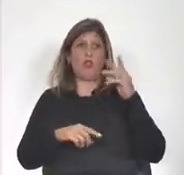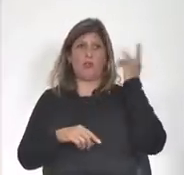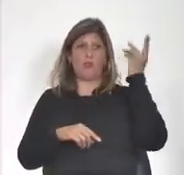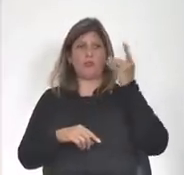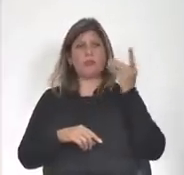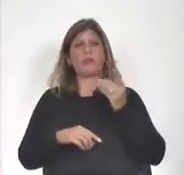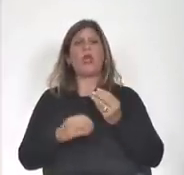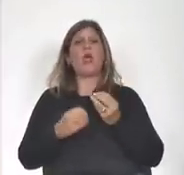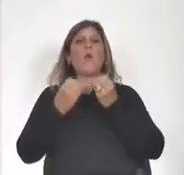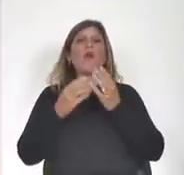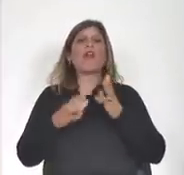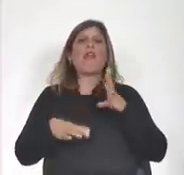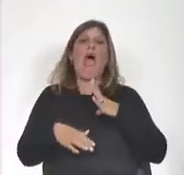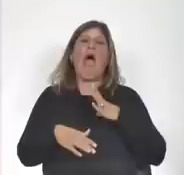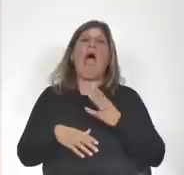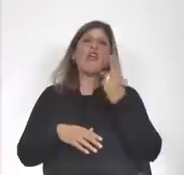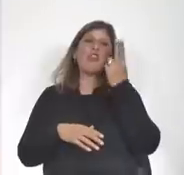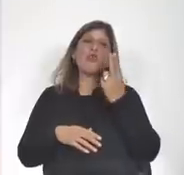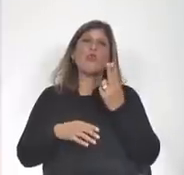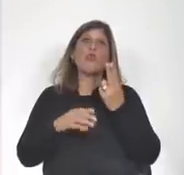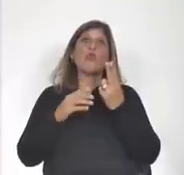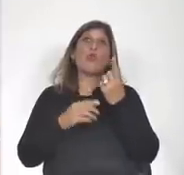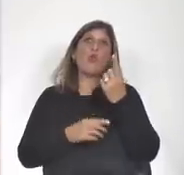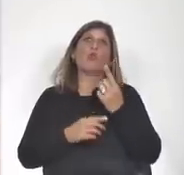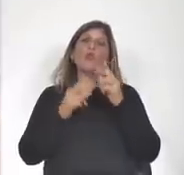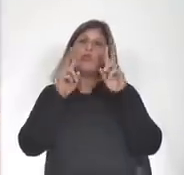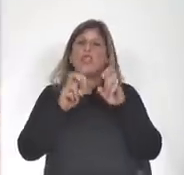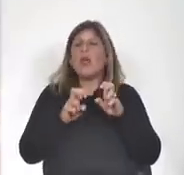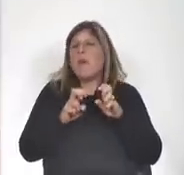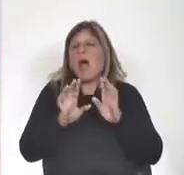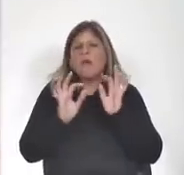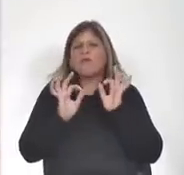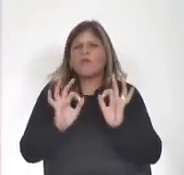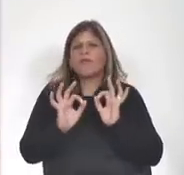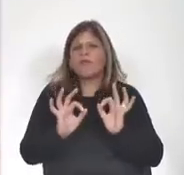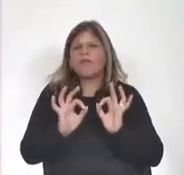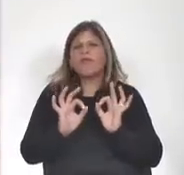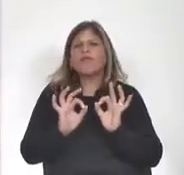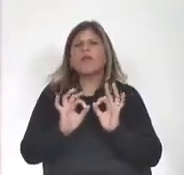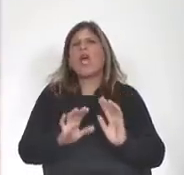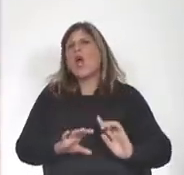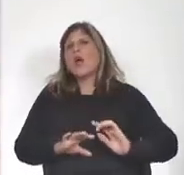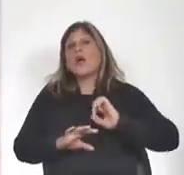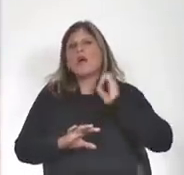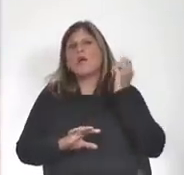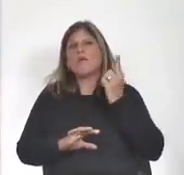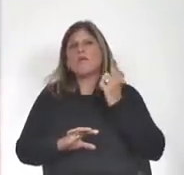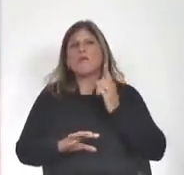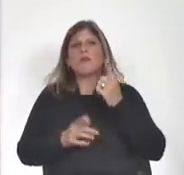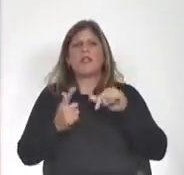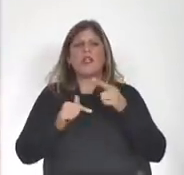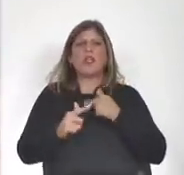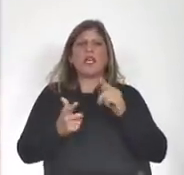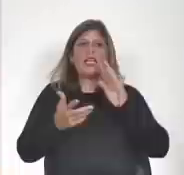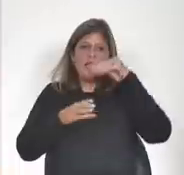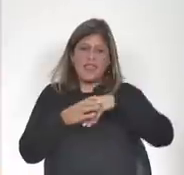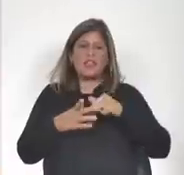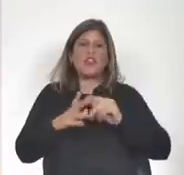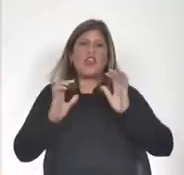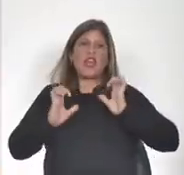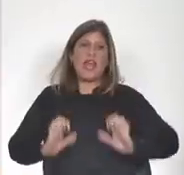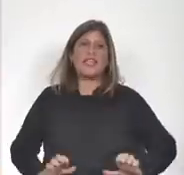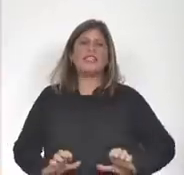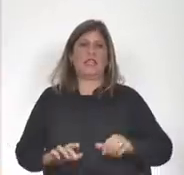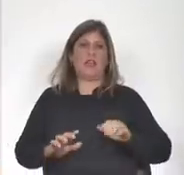porque hay un tema central, hay un tema clave que es clave para cualquier democracia que tiene que ver con la ética en la función pública